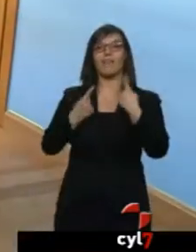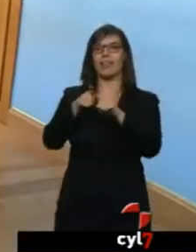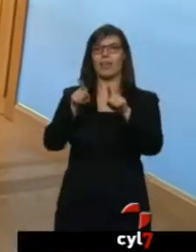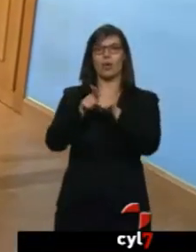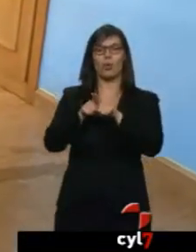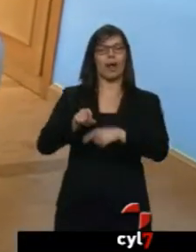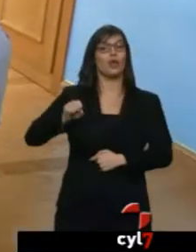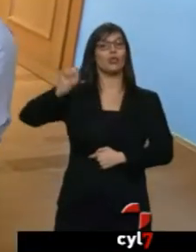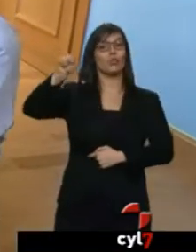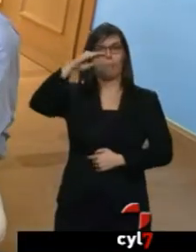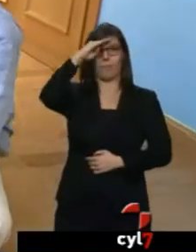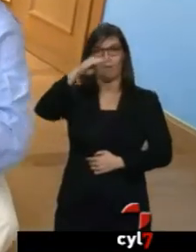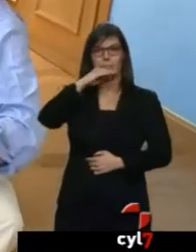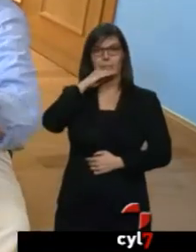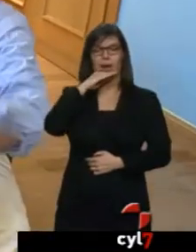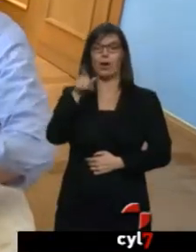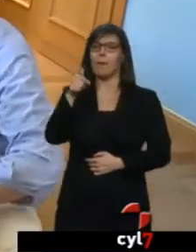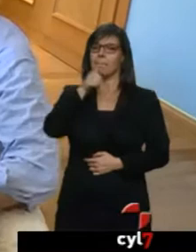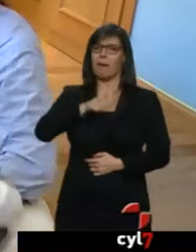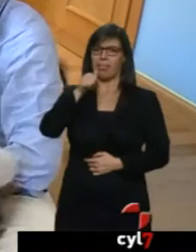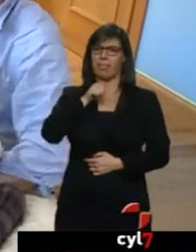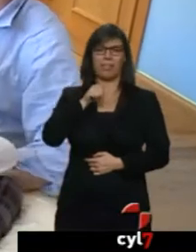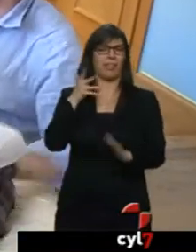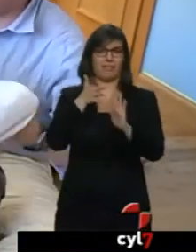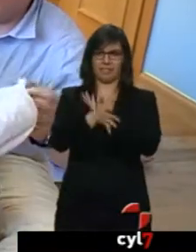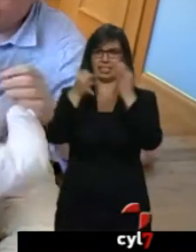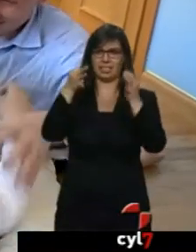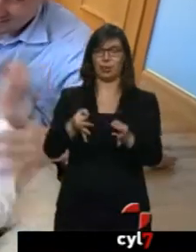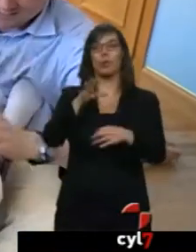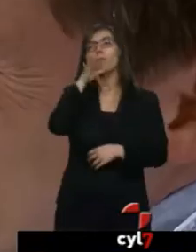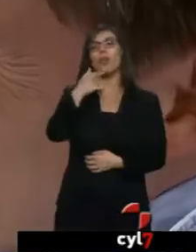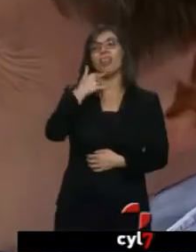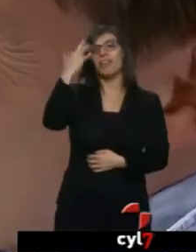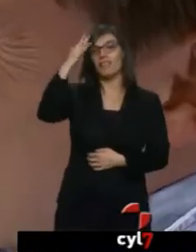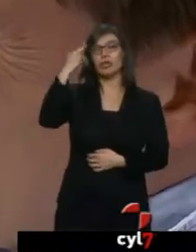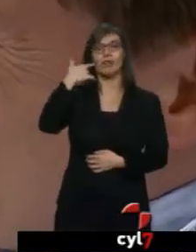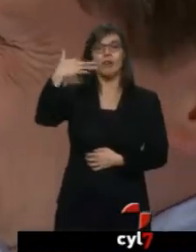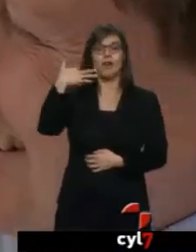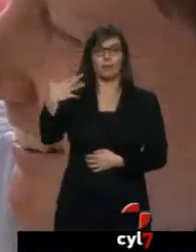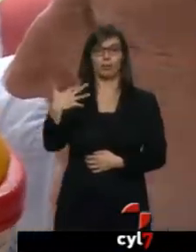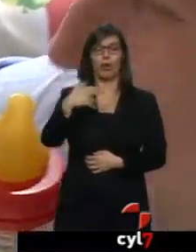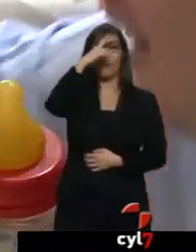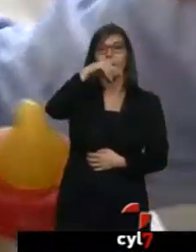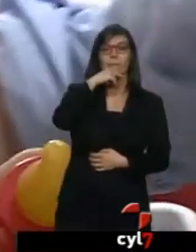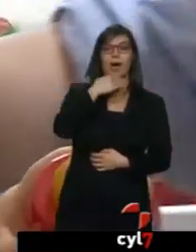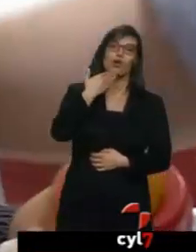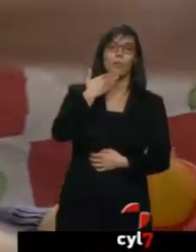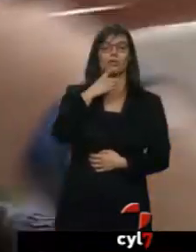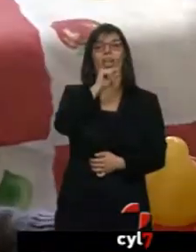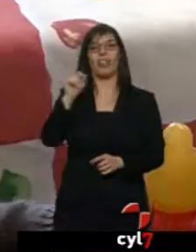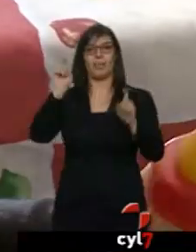por lo menos cargado de superpaciencia porque un padre, decía ruso, vale por 100 maestros y más si lo es de 7 hijos.